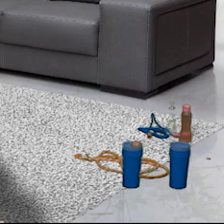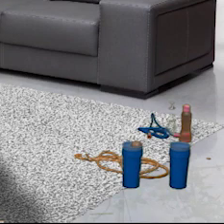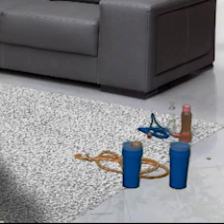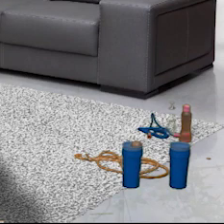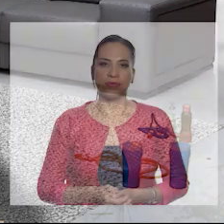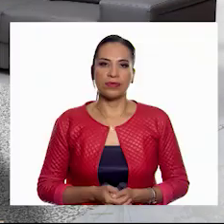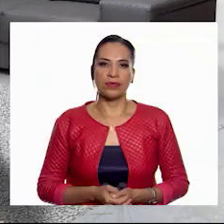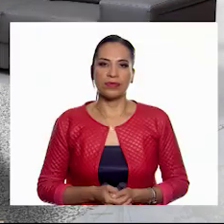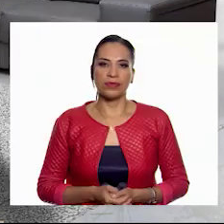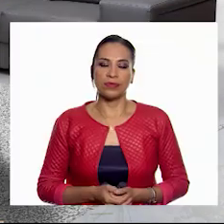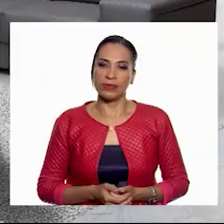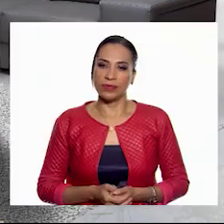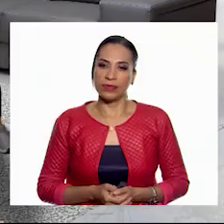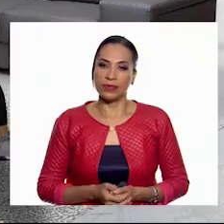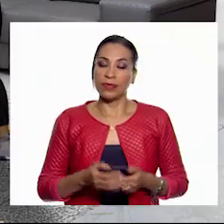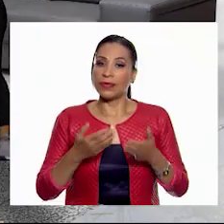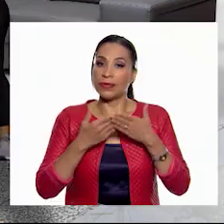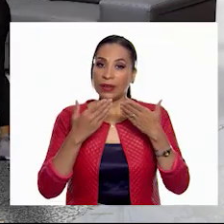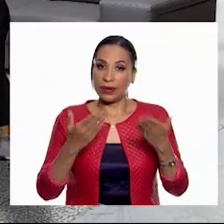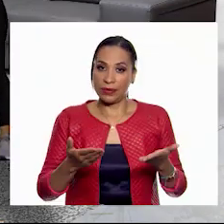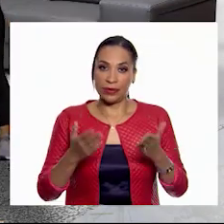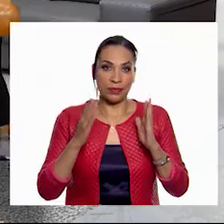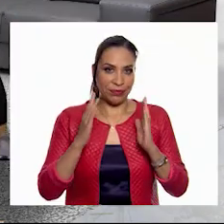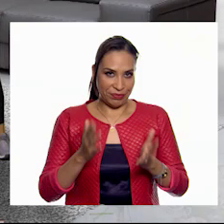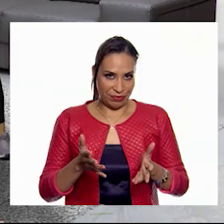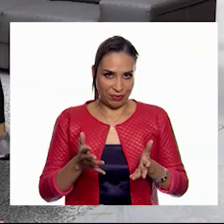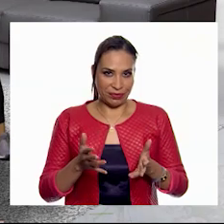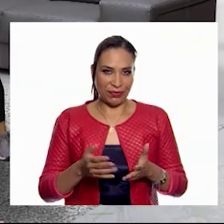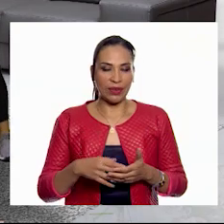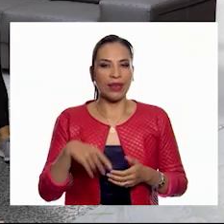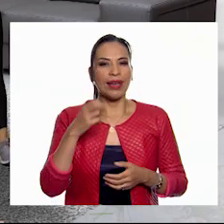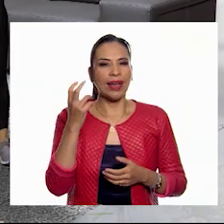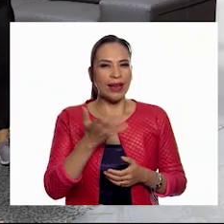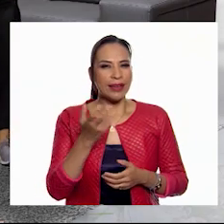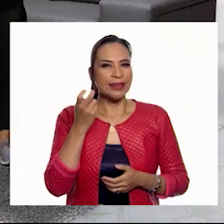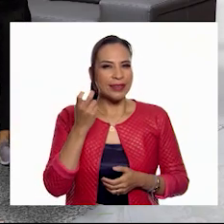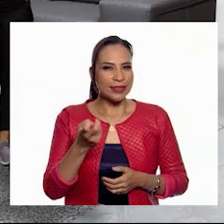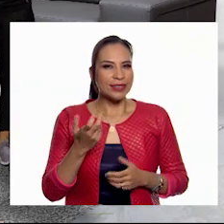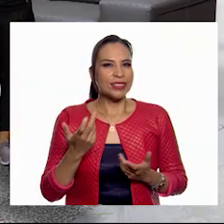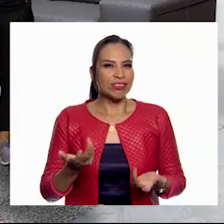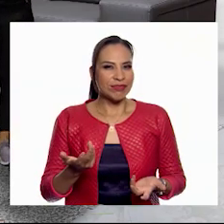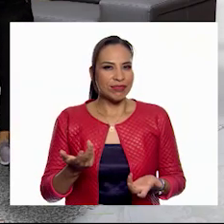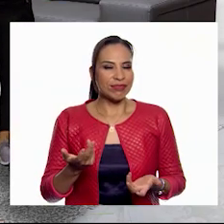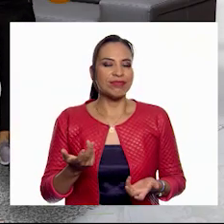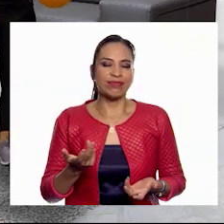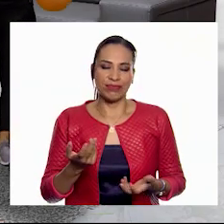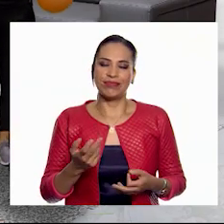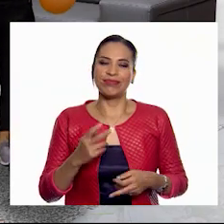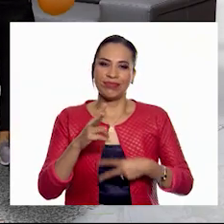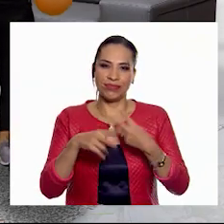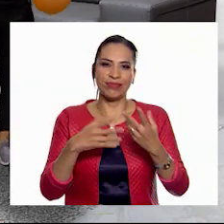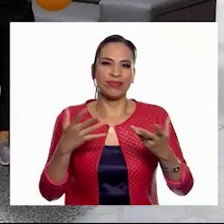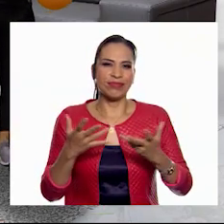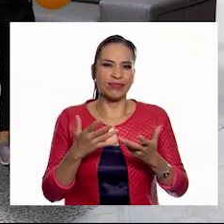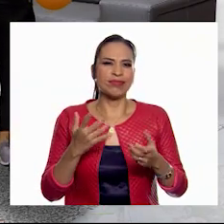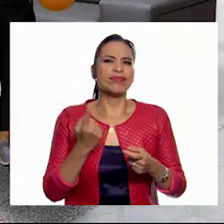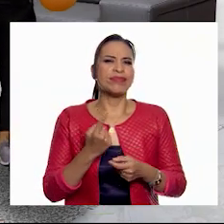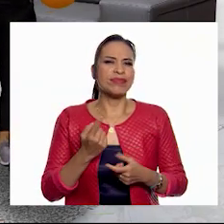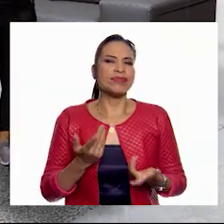practicaste? Ya. Ahora sí. Haciendo esto, vamos a armar